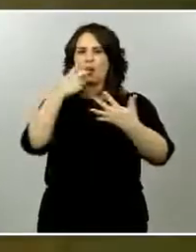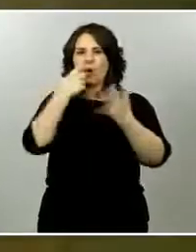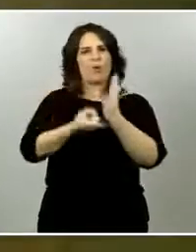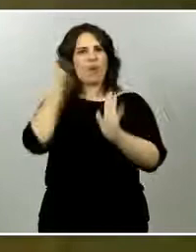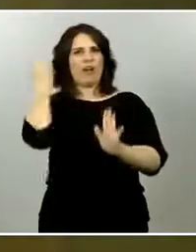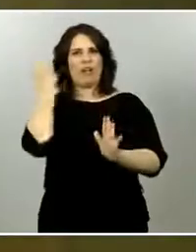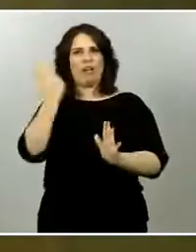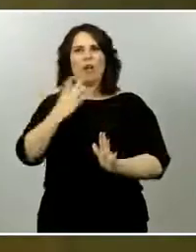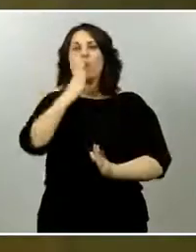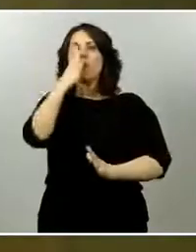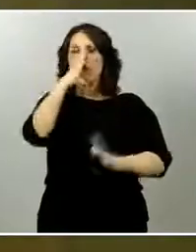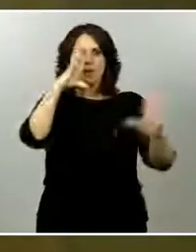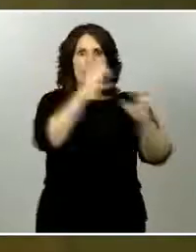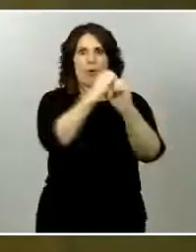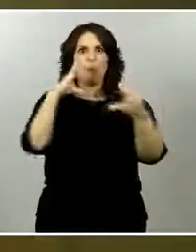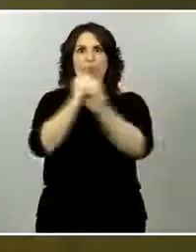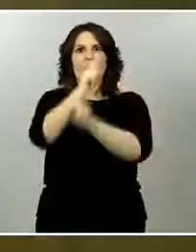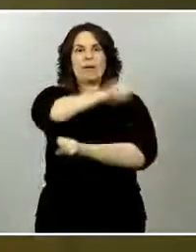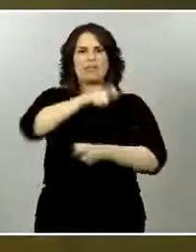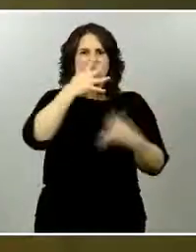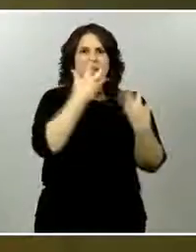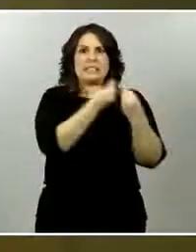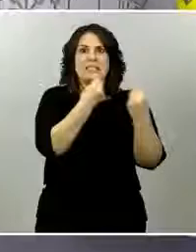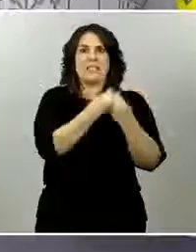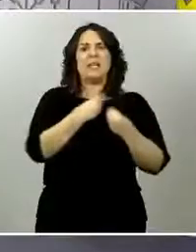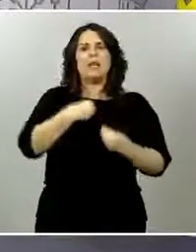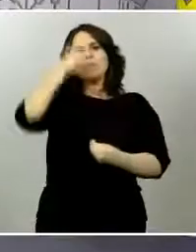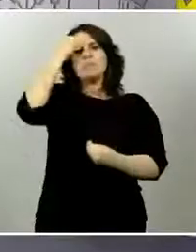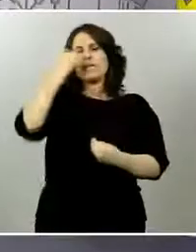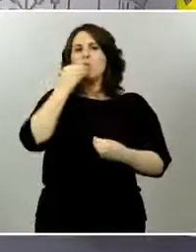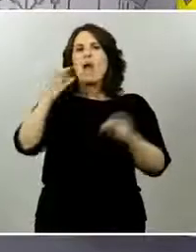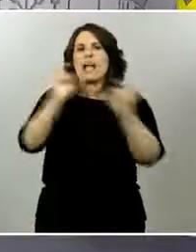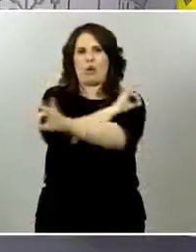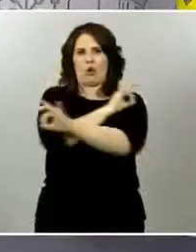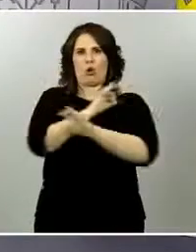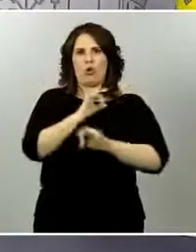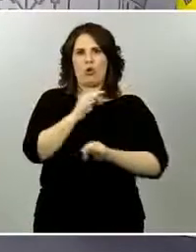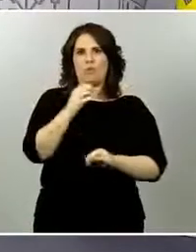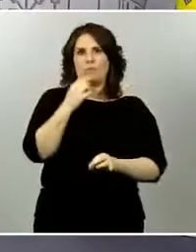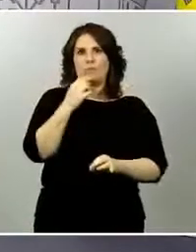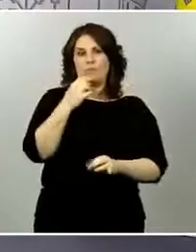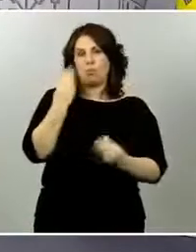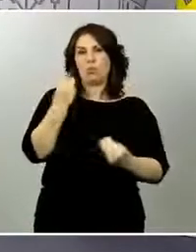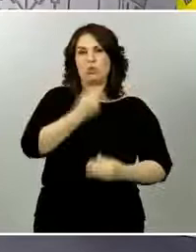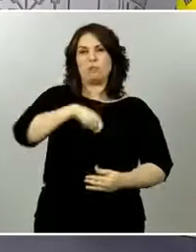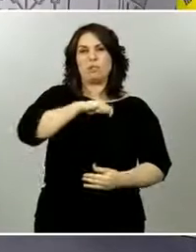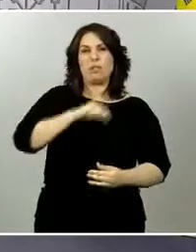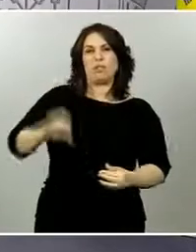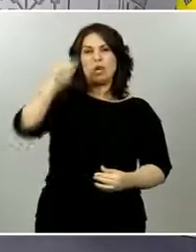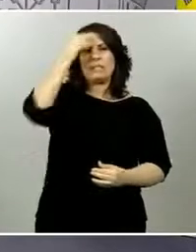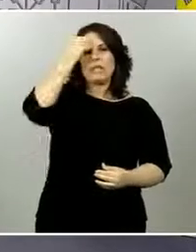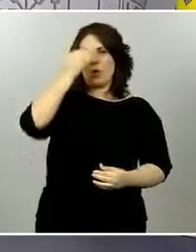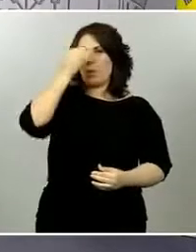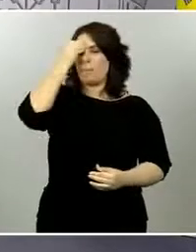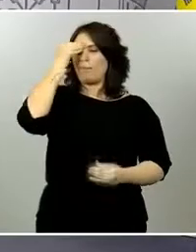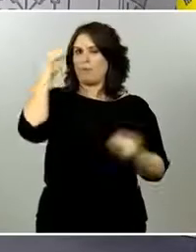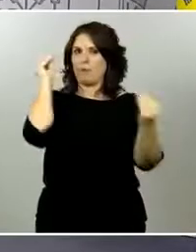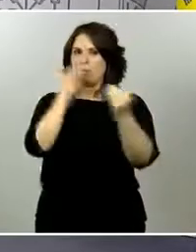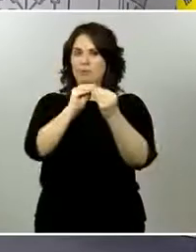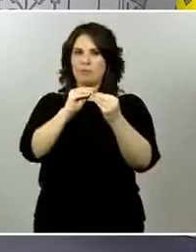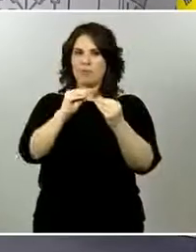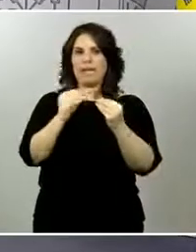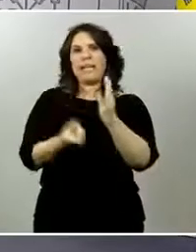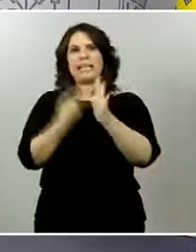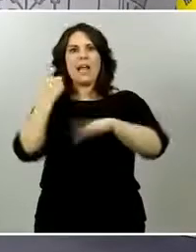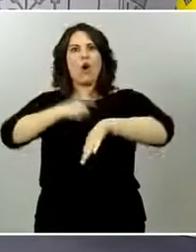va a trasladar al ministerio la posibilidad de eliminar las franjas que así se concentran más personas y cree que es un